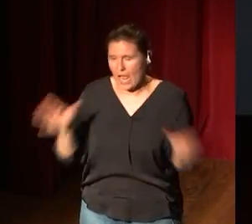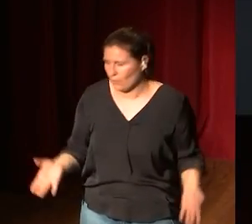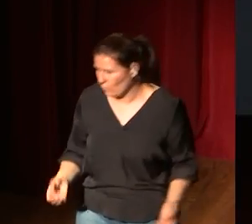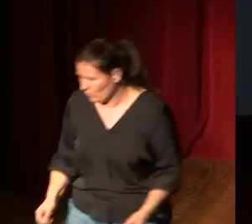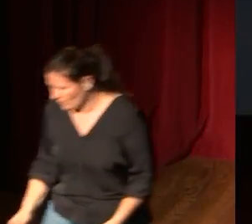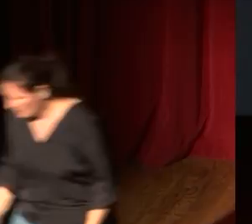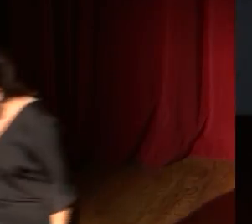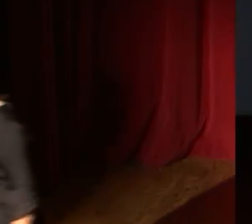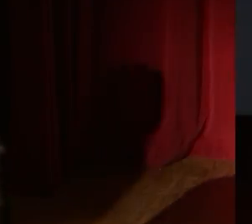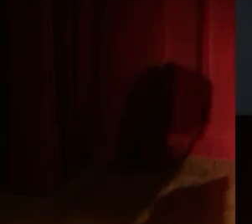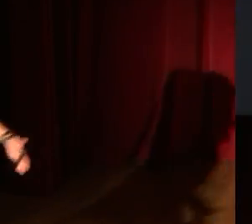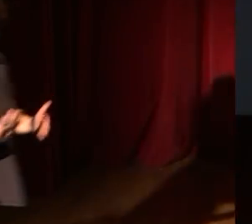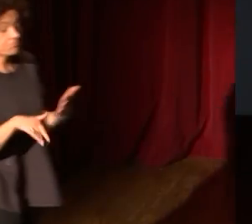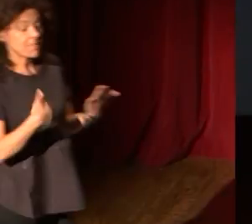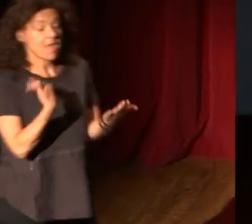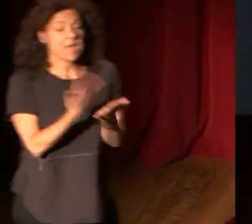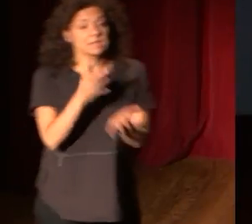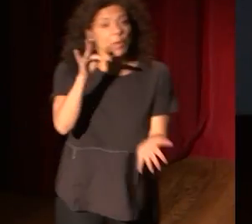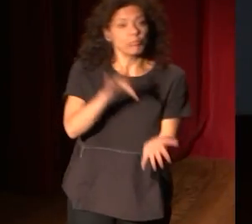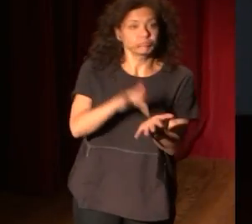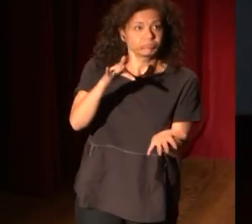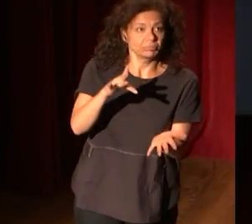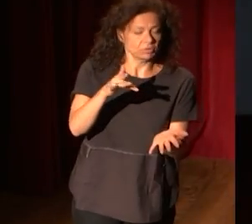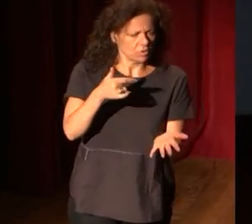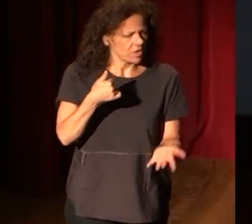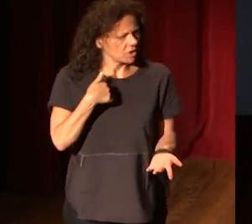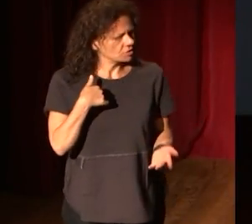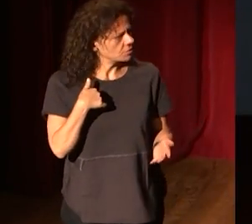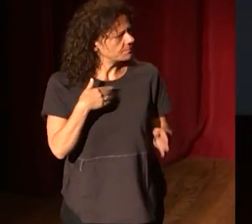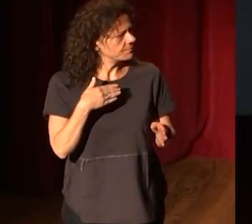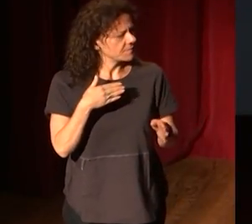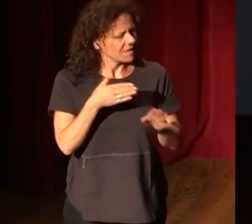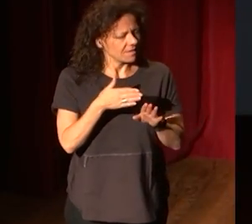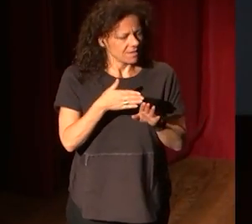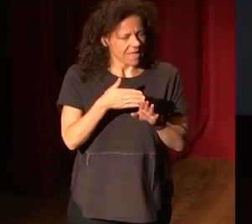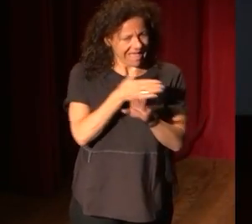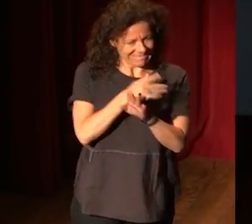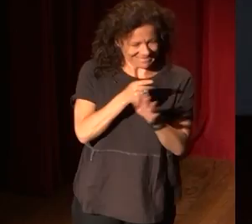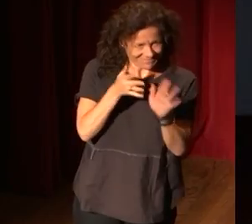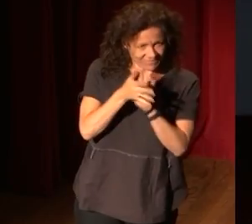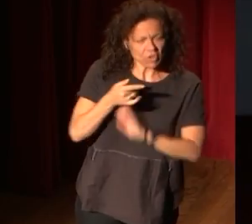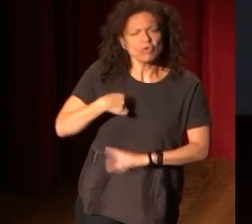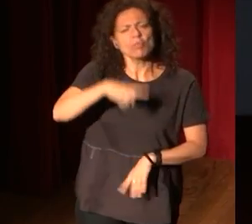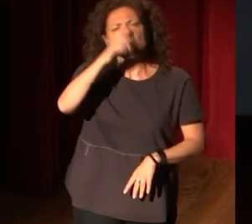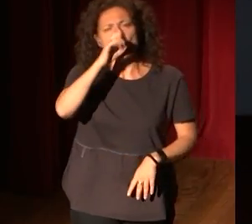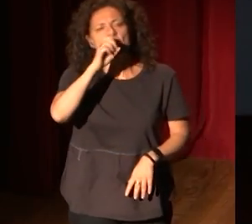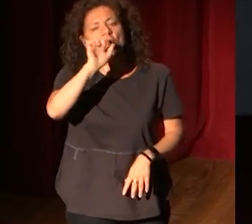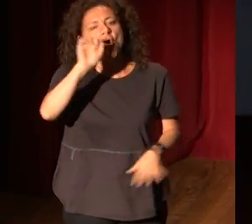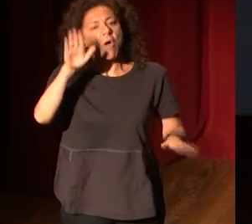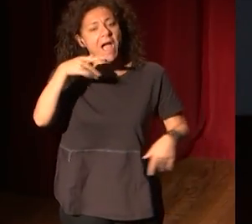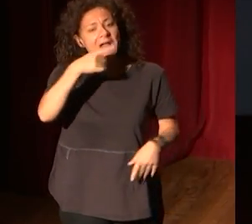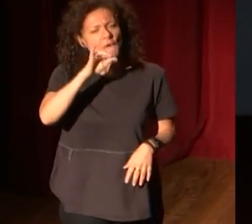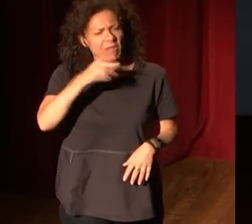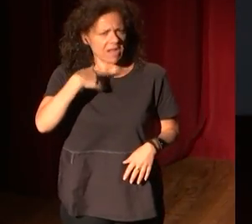Hasta el punto llega el asunto y esto, antes de ir a este punto, yo recuerdo a Ángel González, al